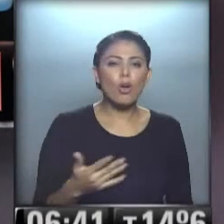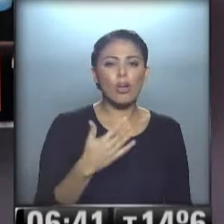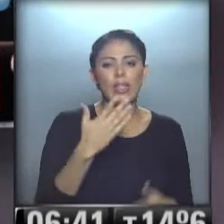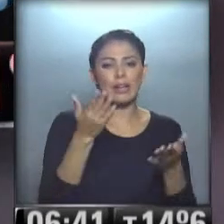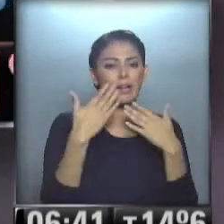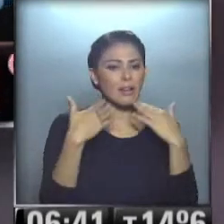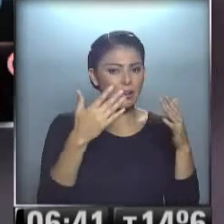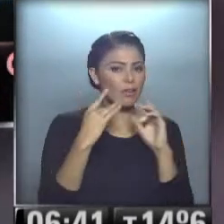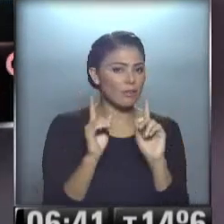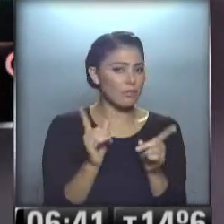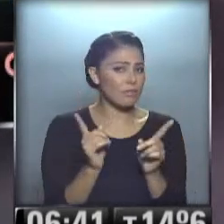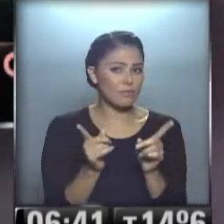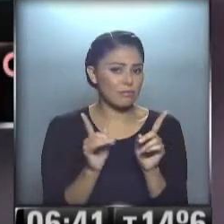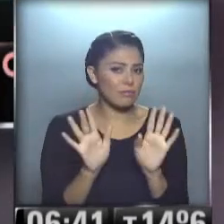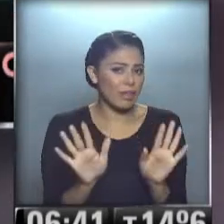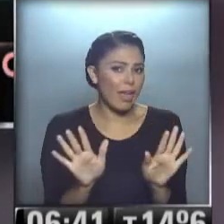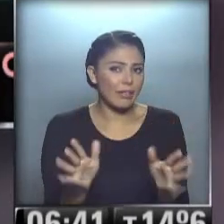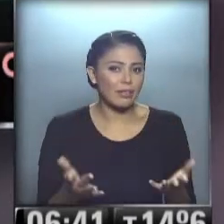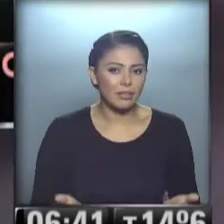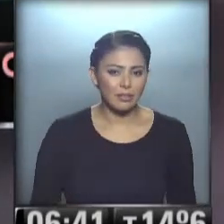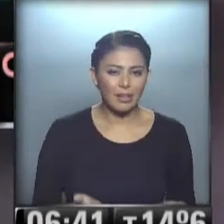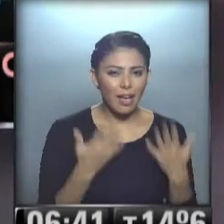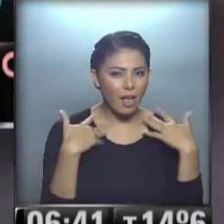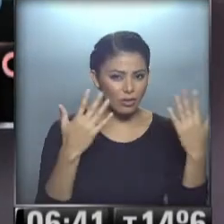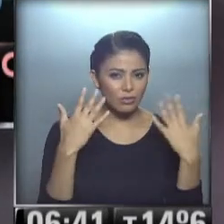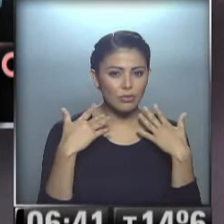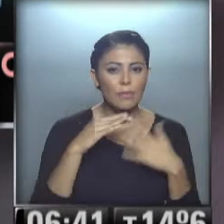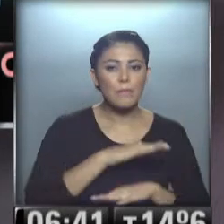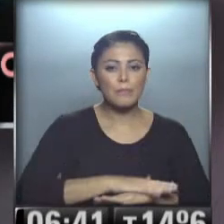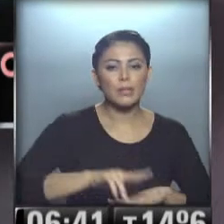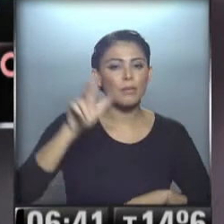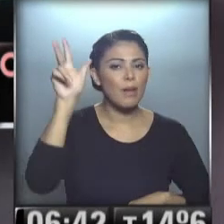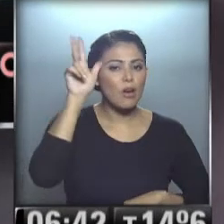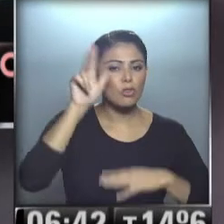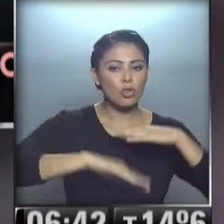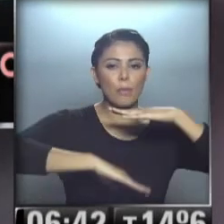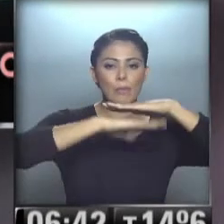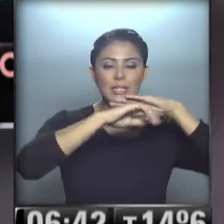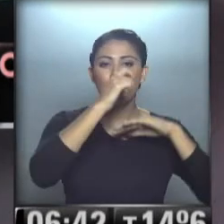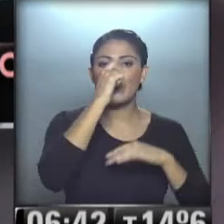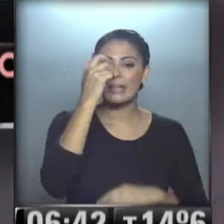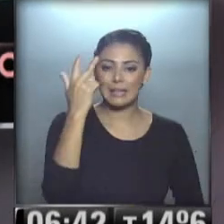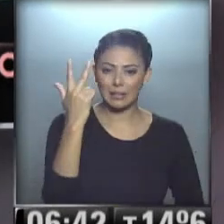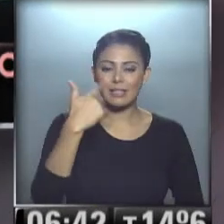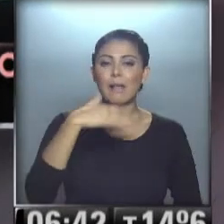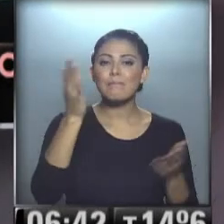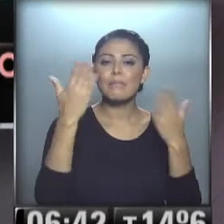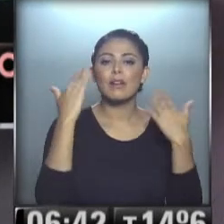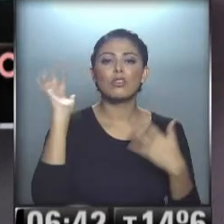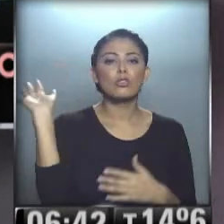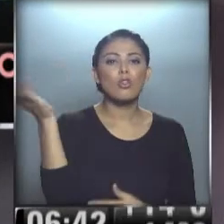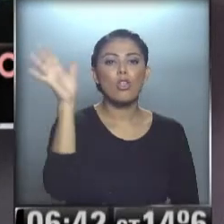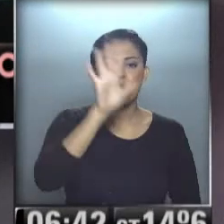toda... ...toda la temperatura ahí... ...bien, bien, bien alta... ...eh... ...la mínima 8... ...la máxima 23... ...y es la más alta... esta